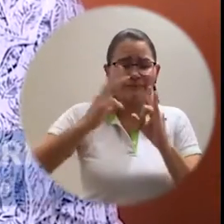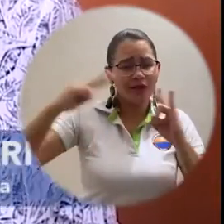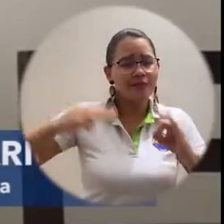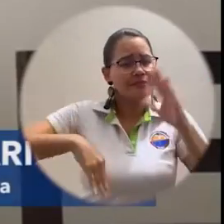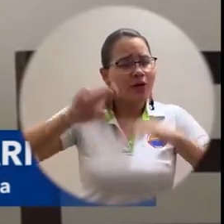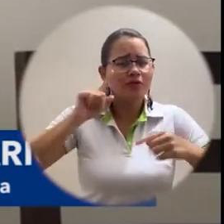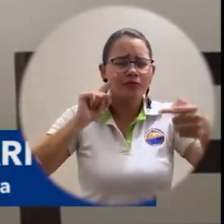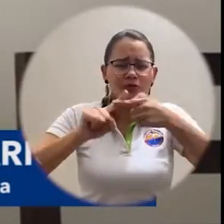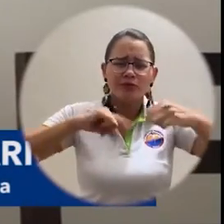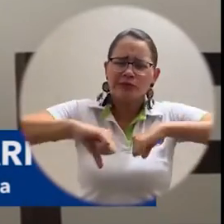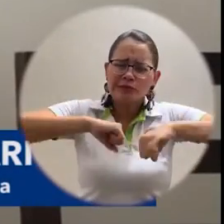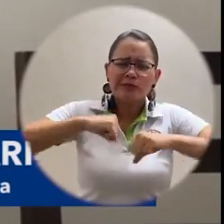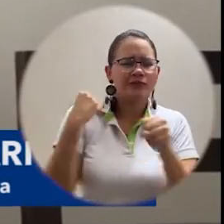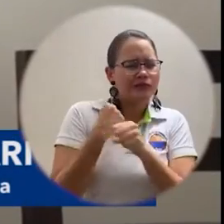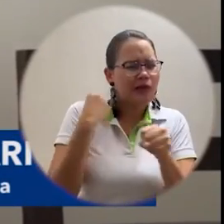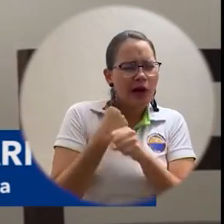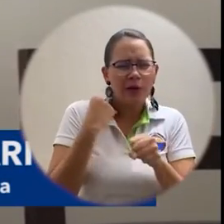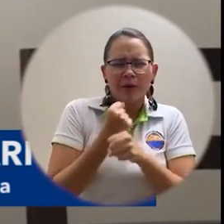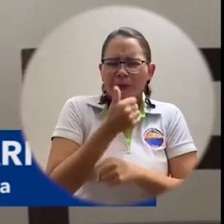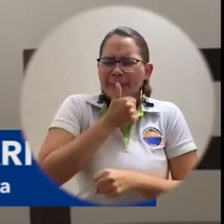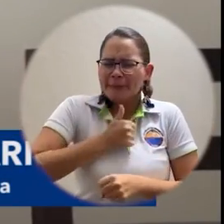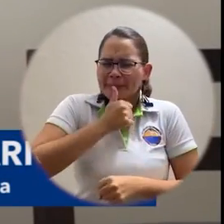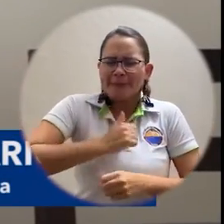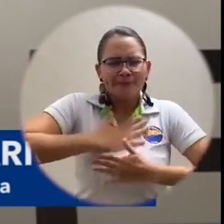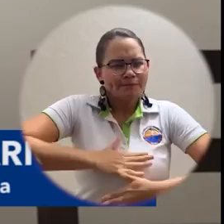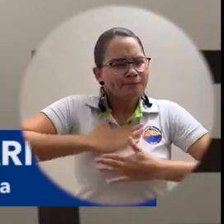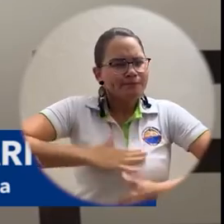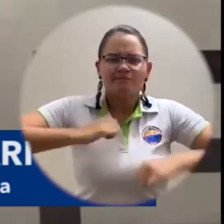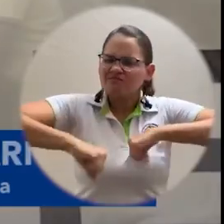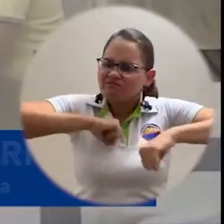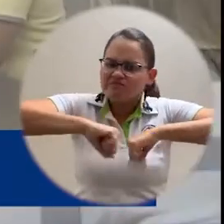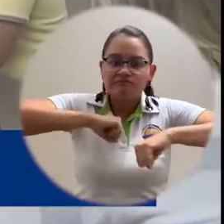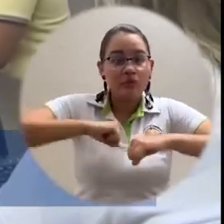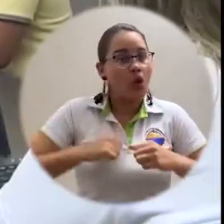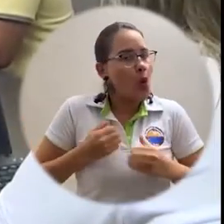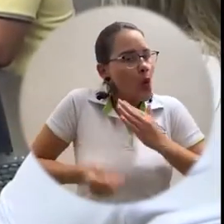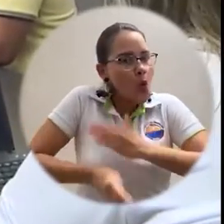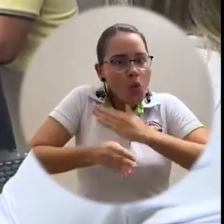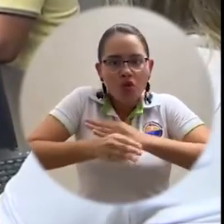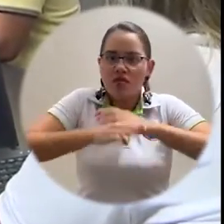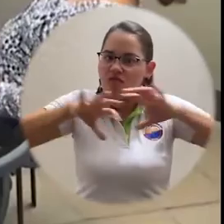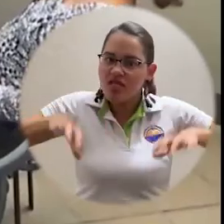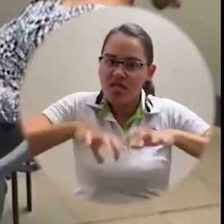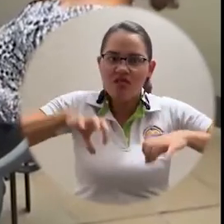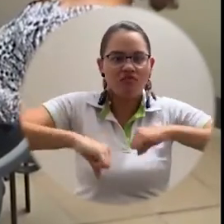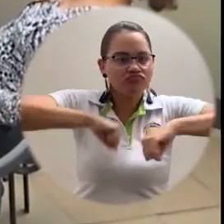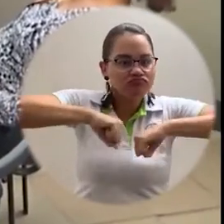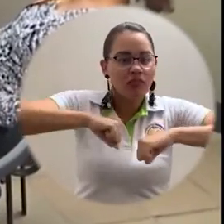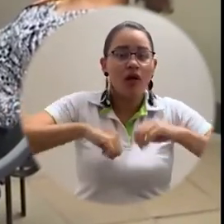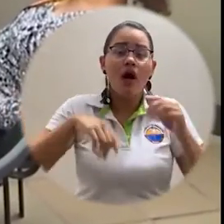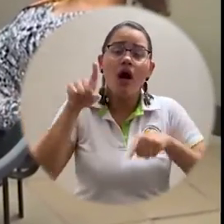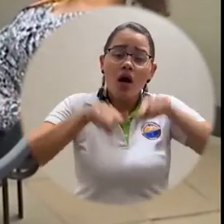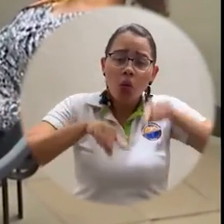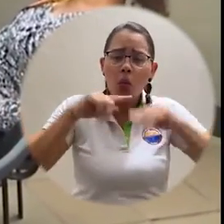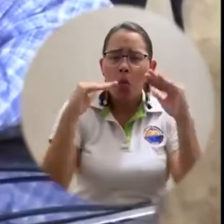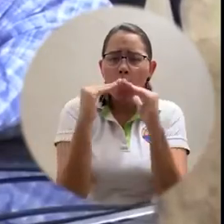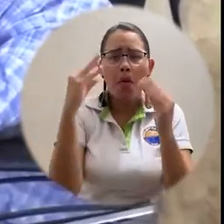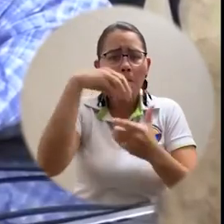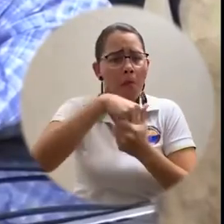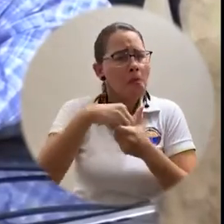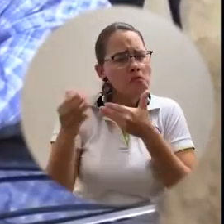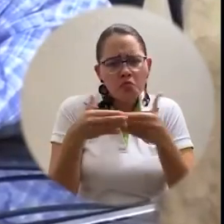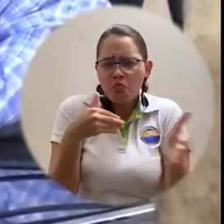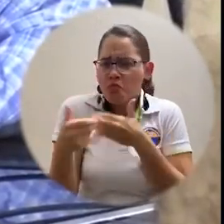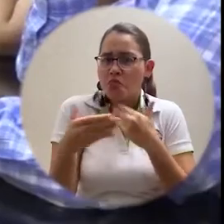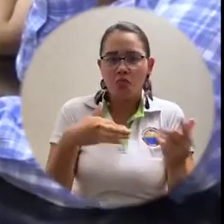universidad muy resilientemente ha venido continuando con todas sus actividades desde nuestras